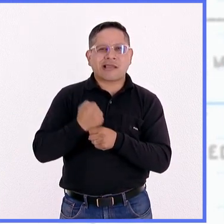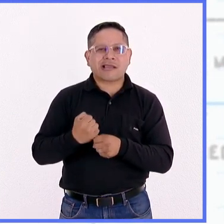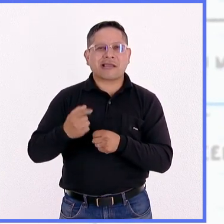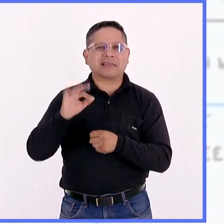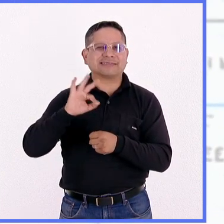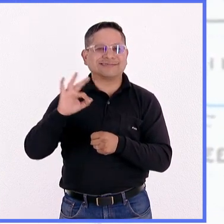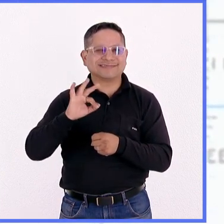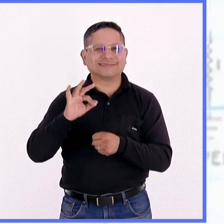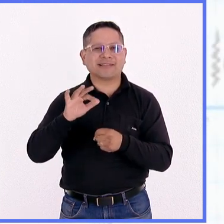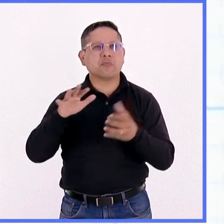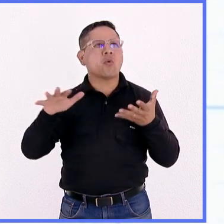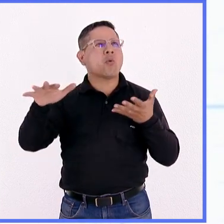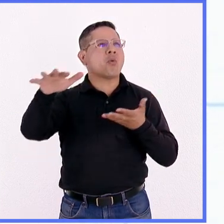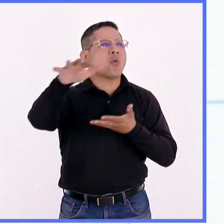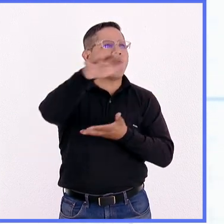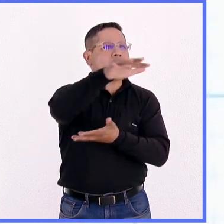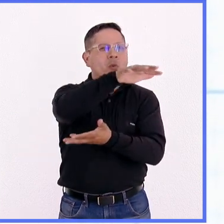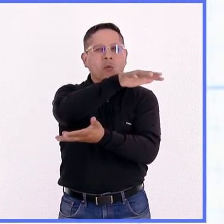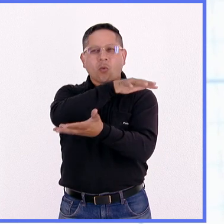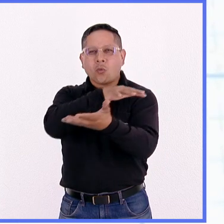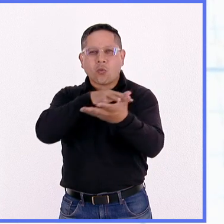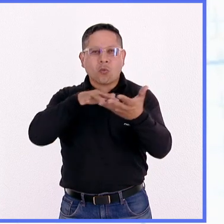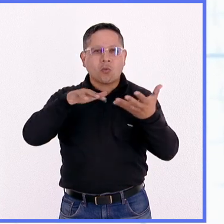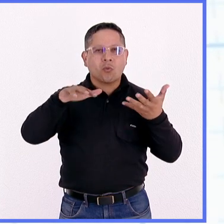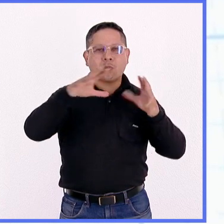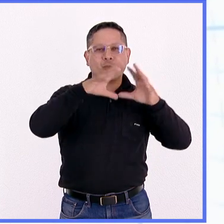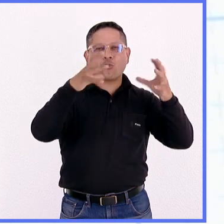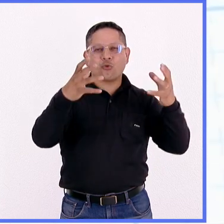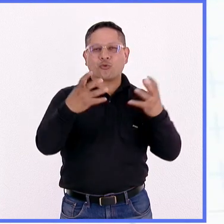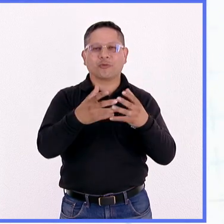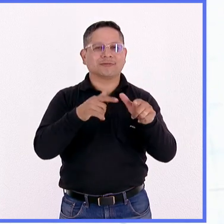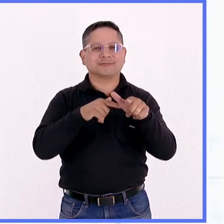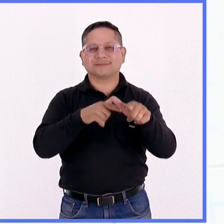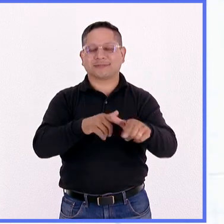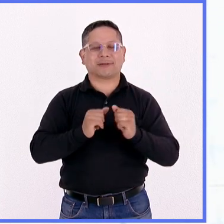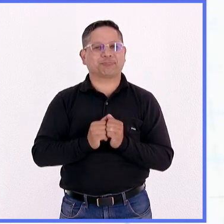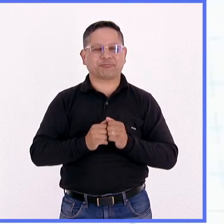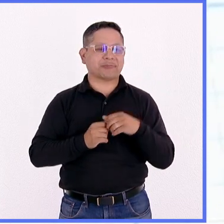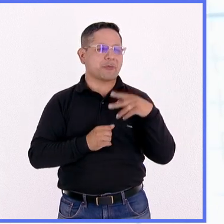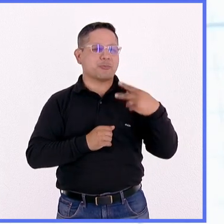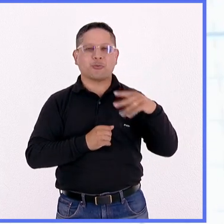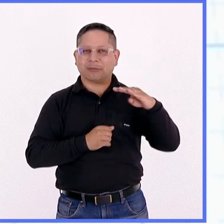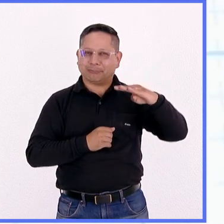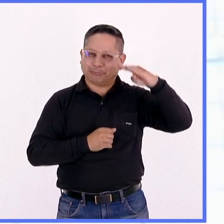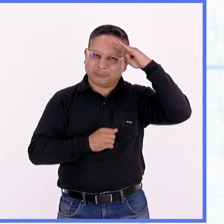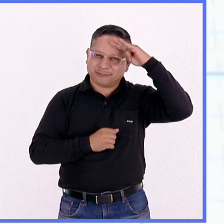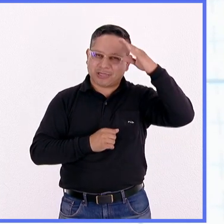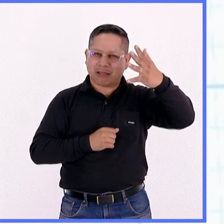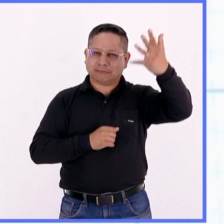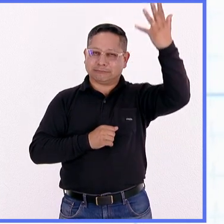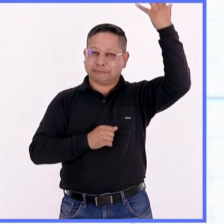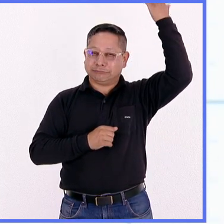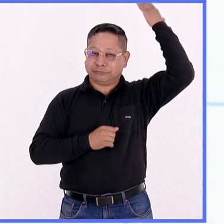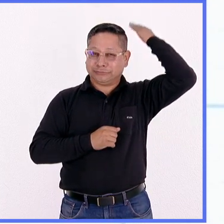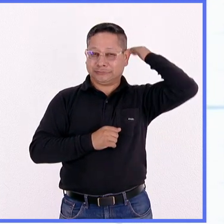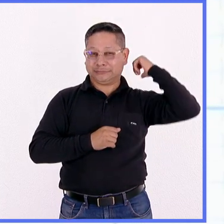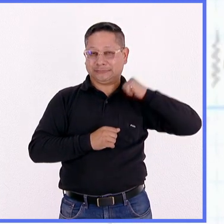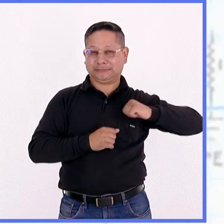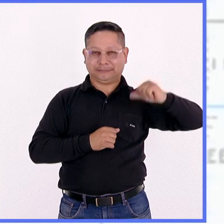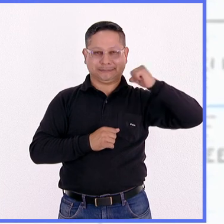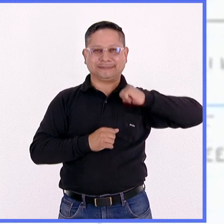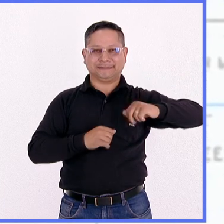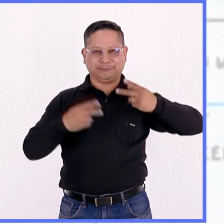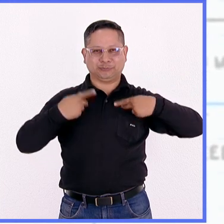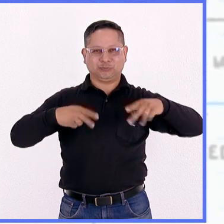en movimiento y hasta hace poco estaba a punto de extinguirse. Viene de un pensamiento cíclico de una